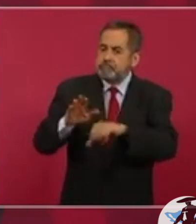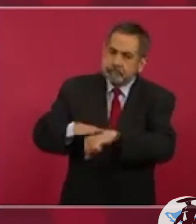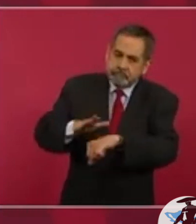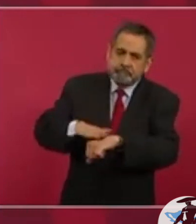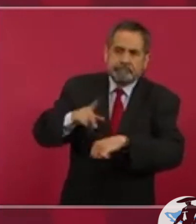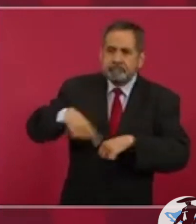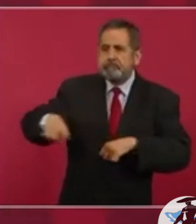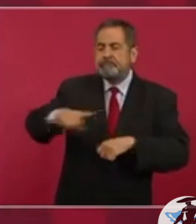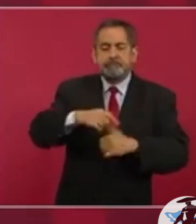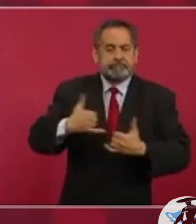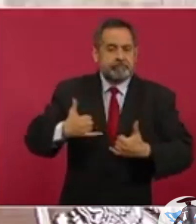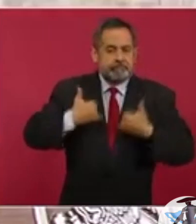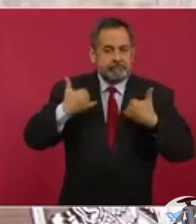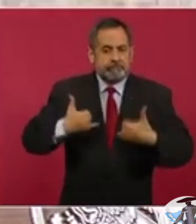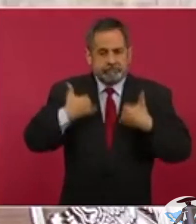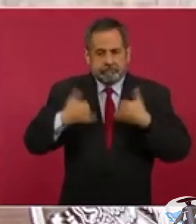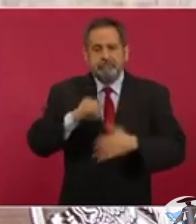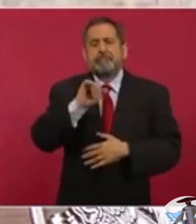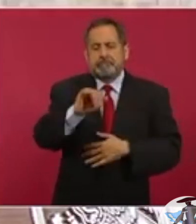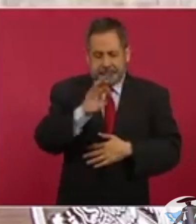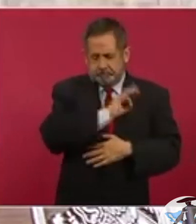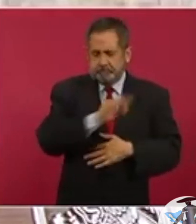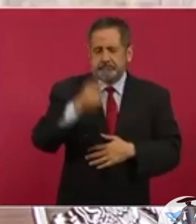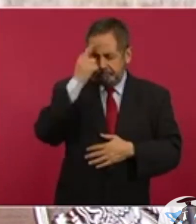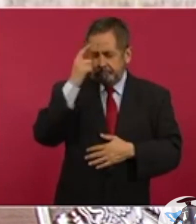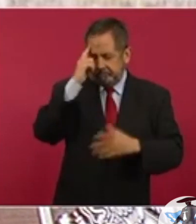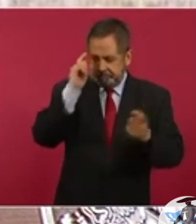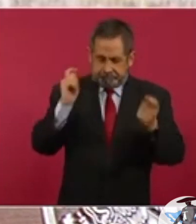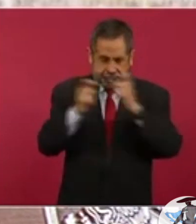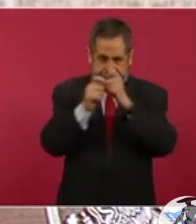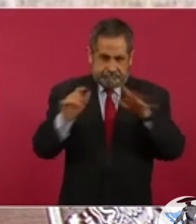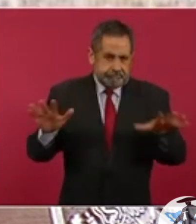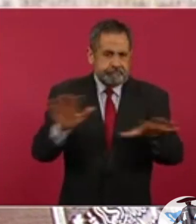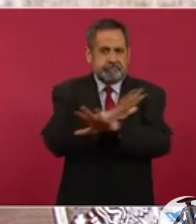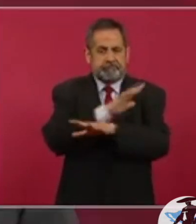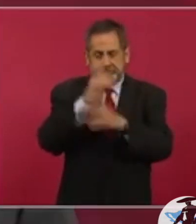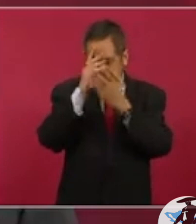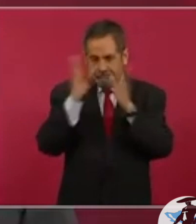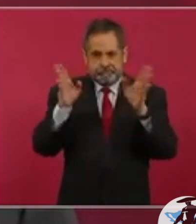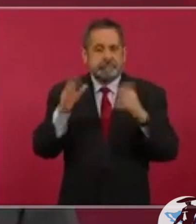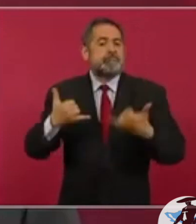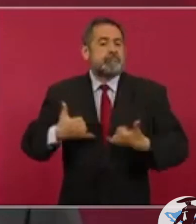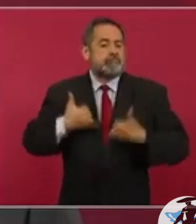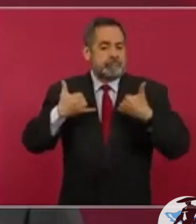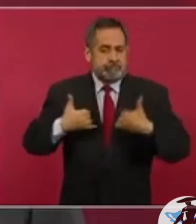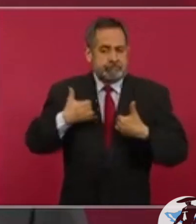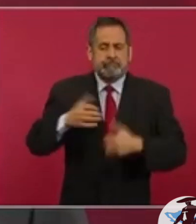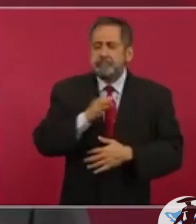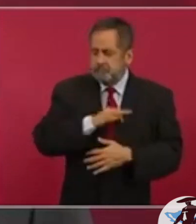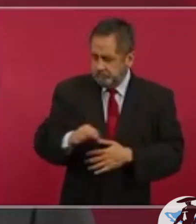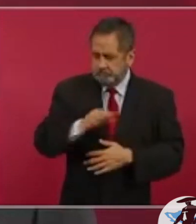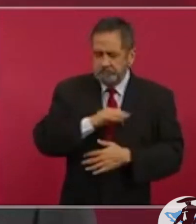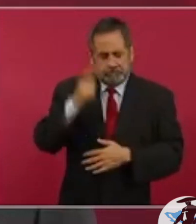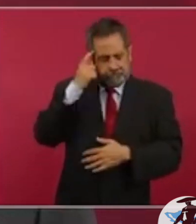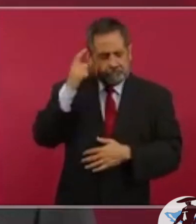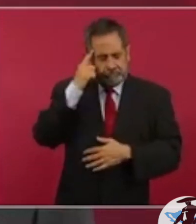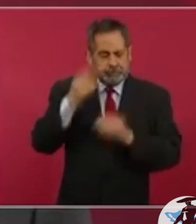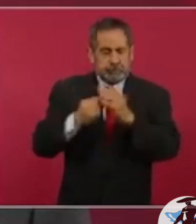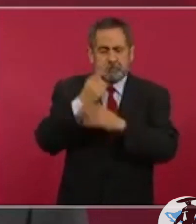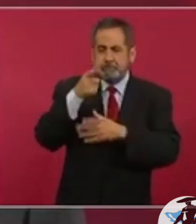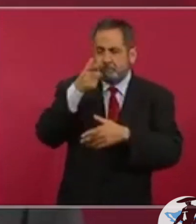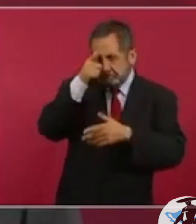sí pueden cambiar, los jóvenes sí